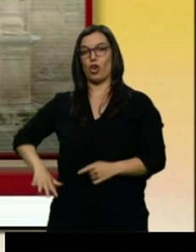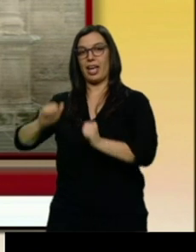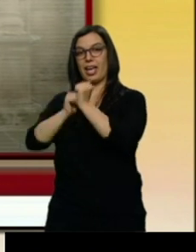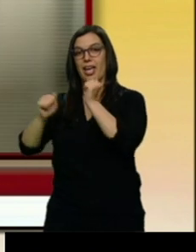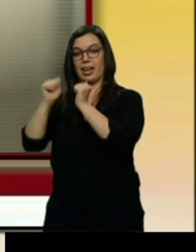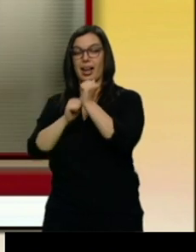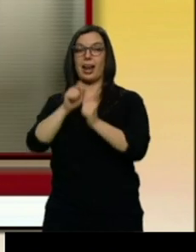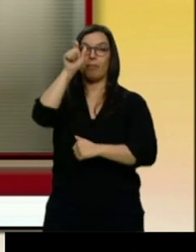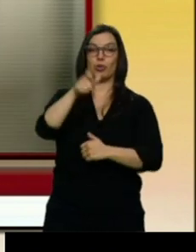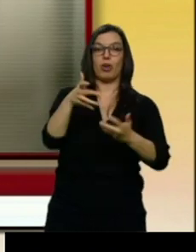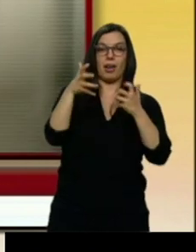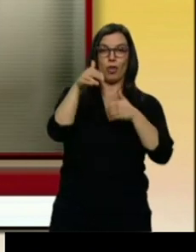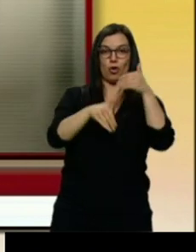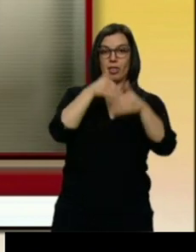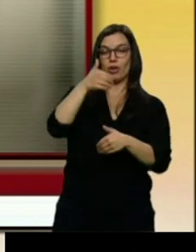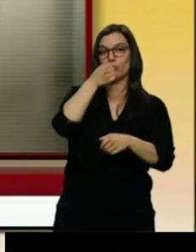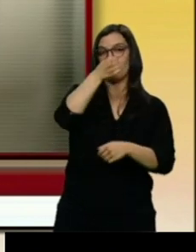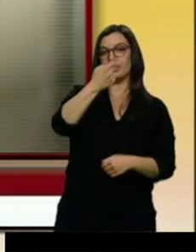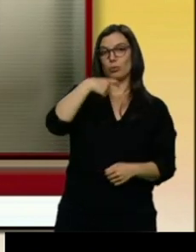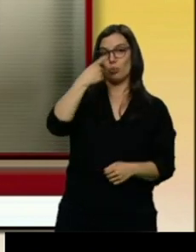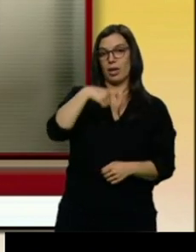Castilla y León, el socialista Luis Tudanca.